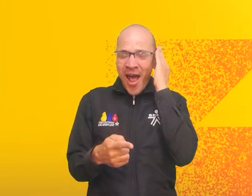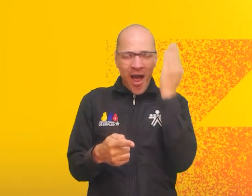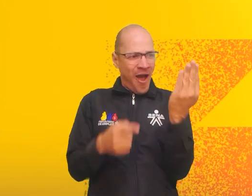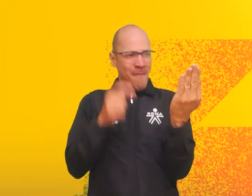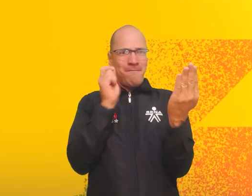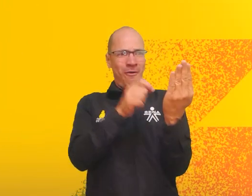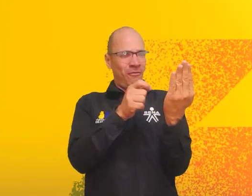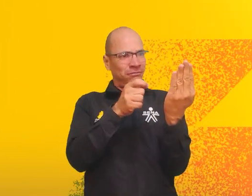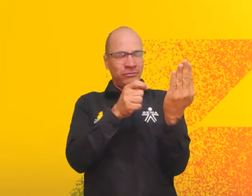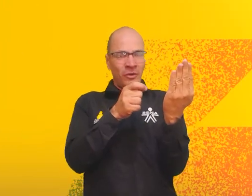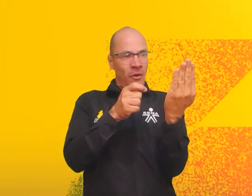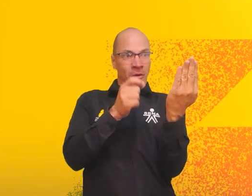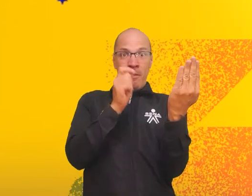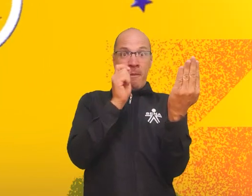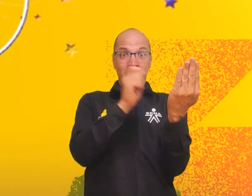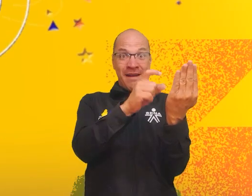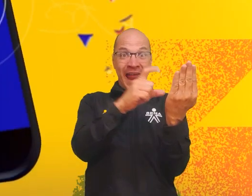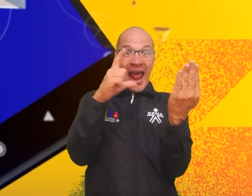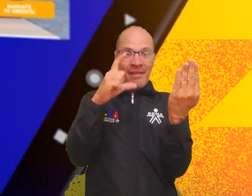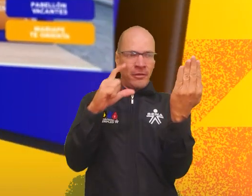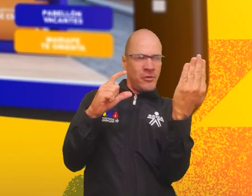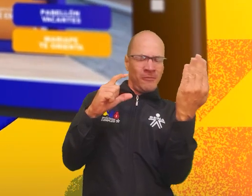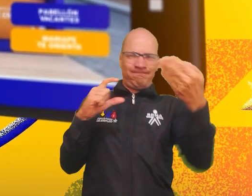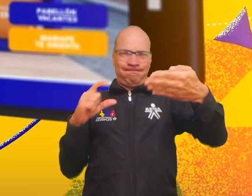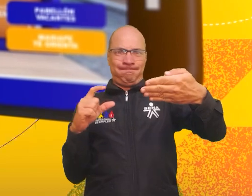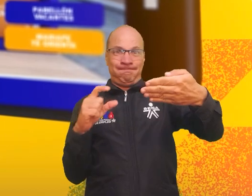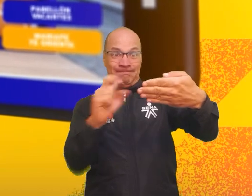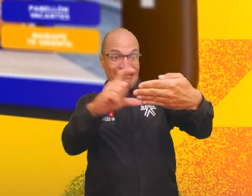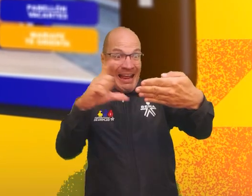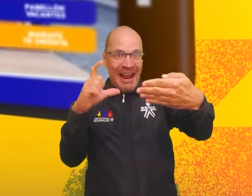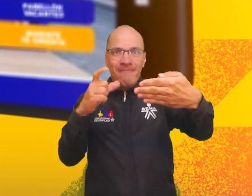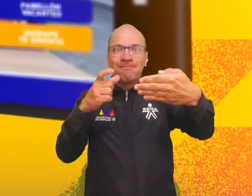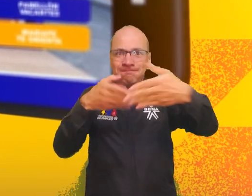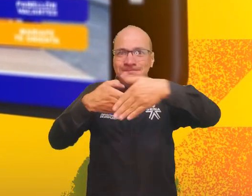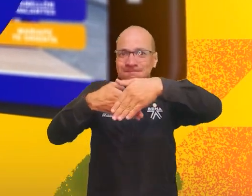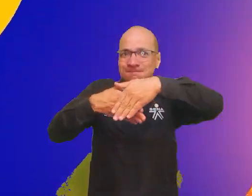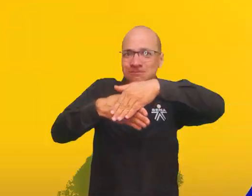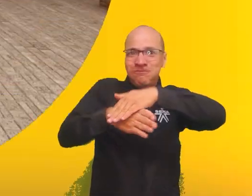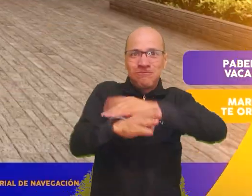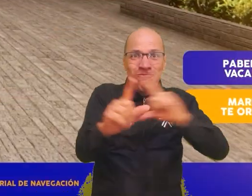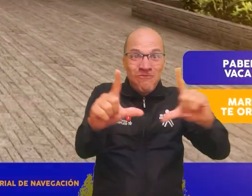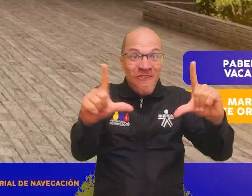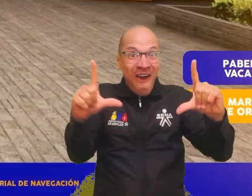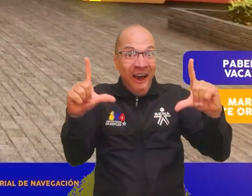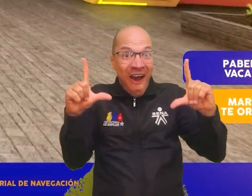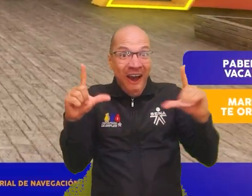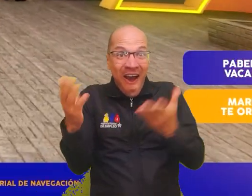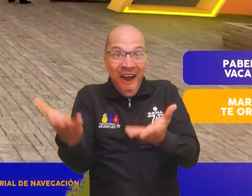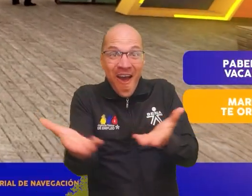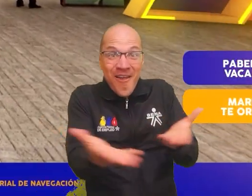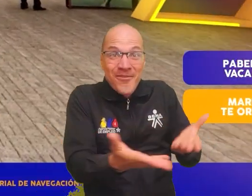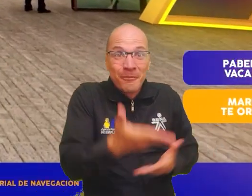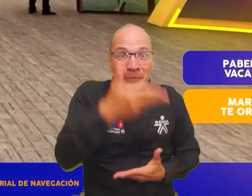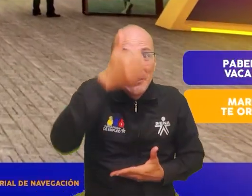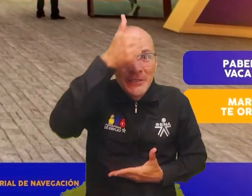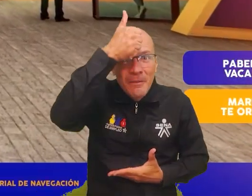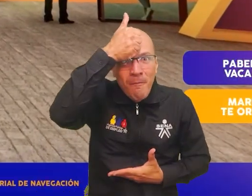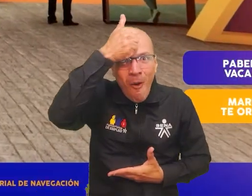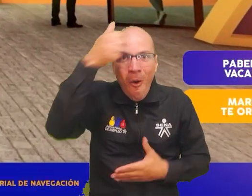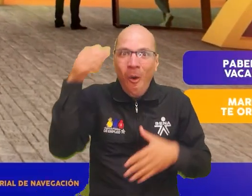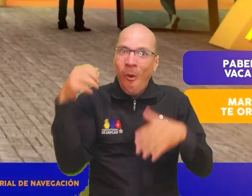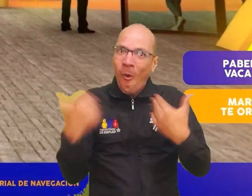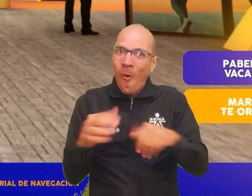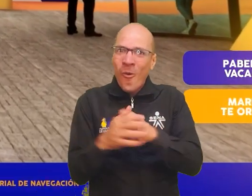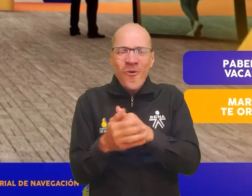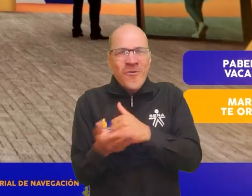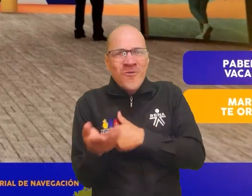teléfono móvil, oprime el botón de maximizar tu pantalla y gíralo de forma horizontal. Una recepción principal te dará